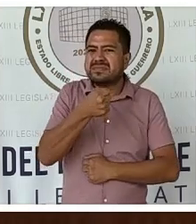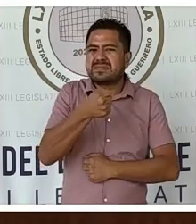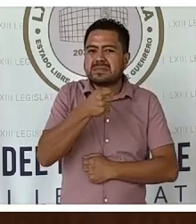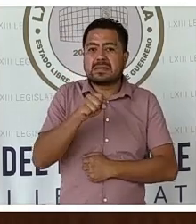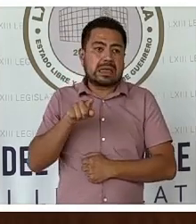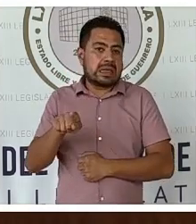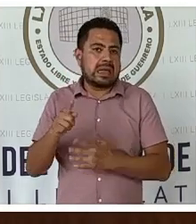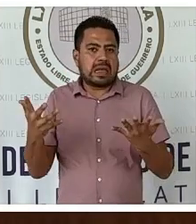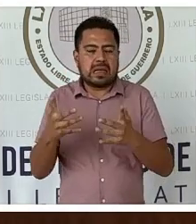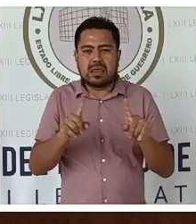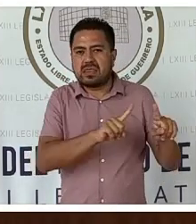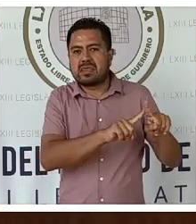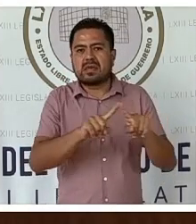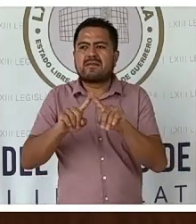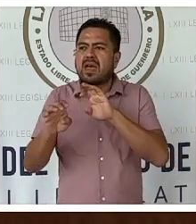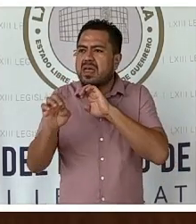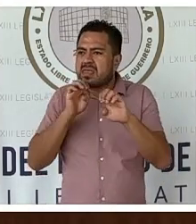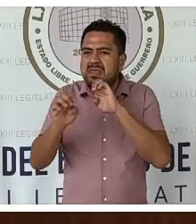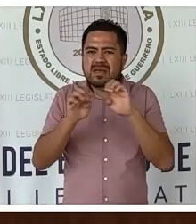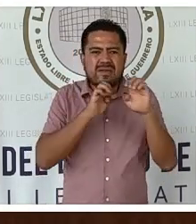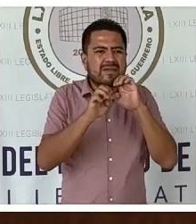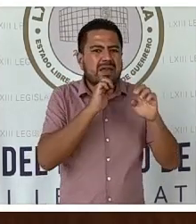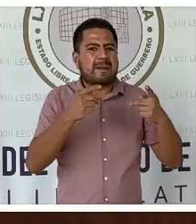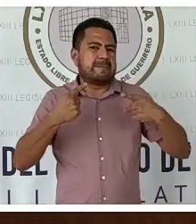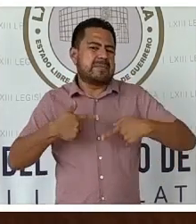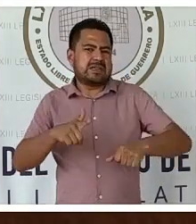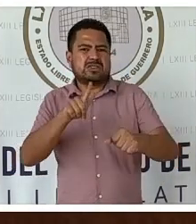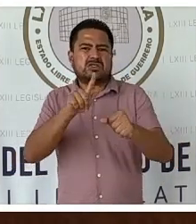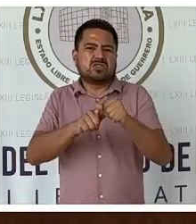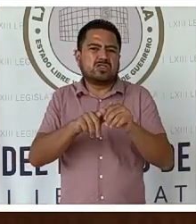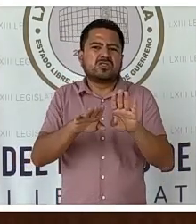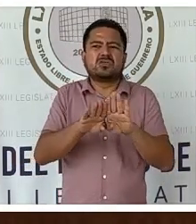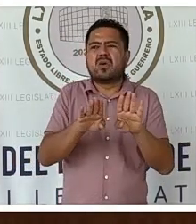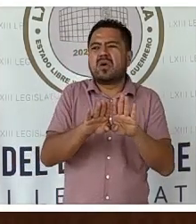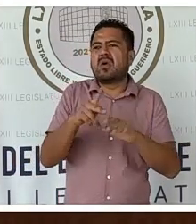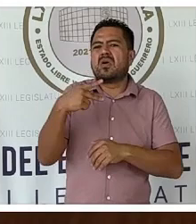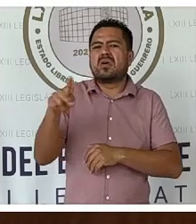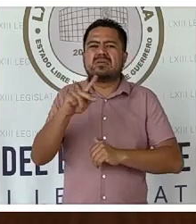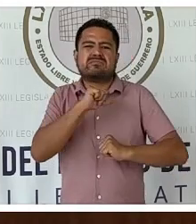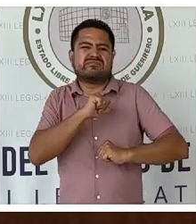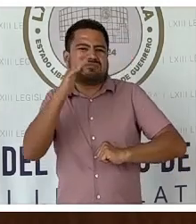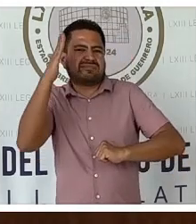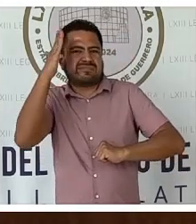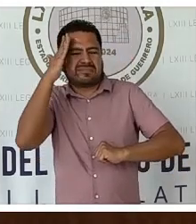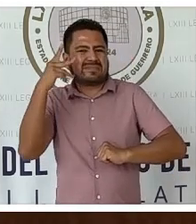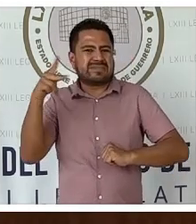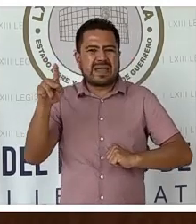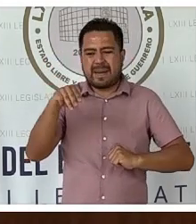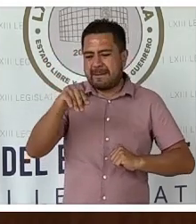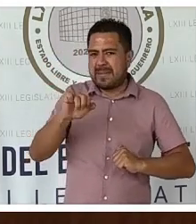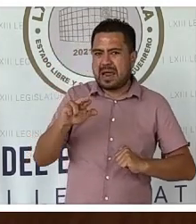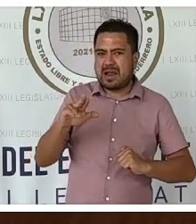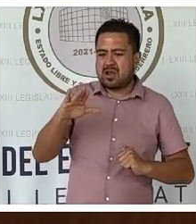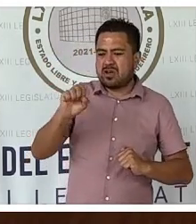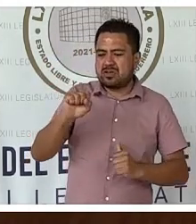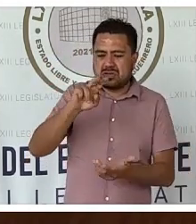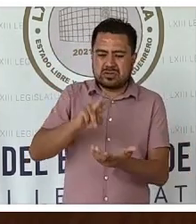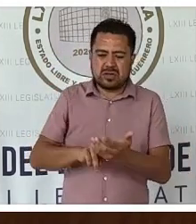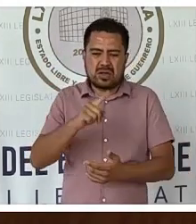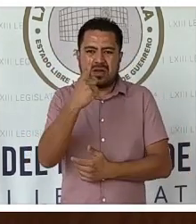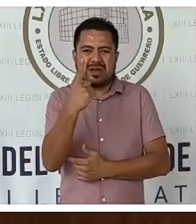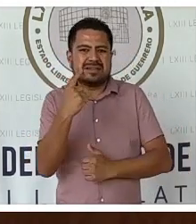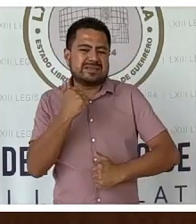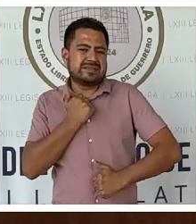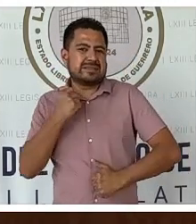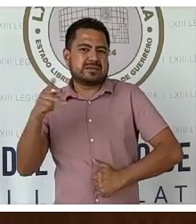realizó diferentes entrevistas a personajes como el subcomandante Marcos en 2001, en